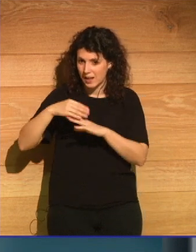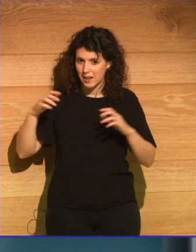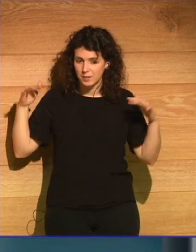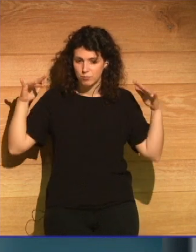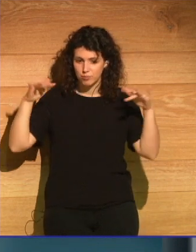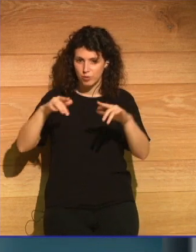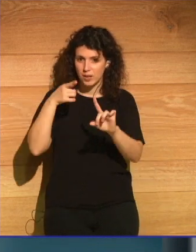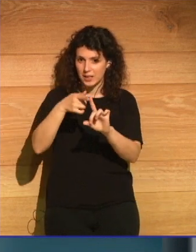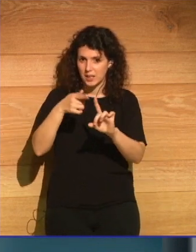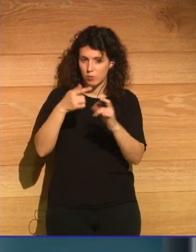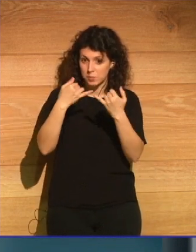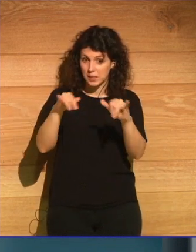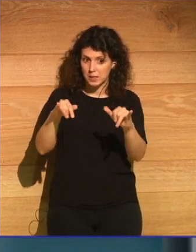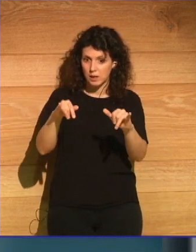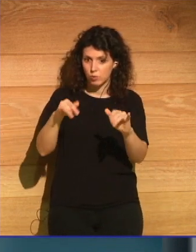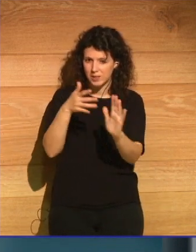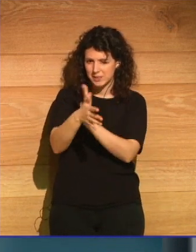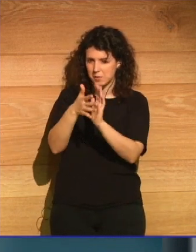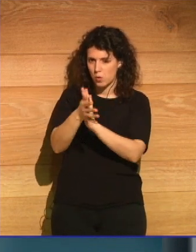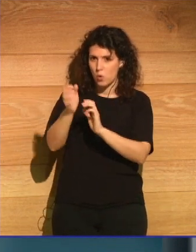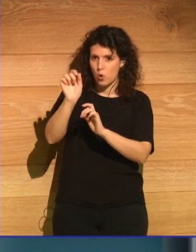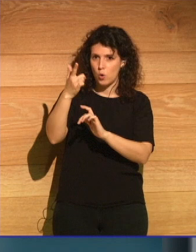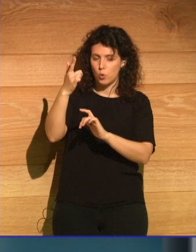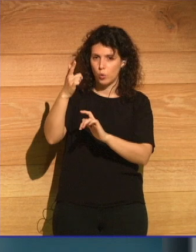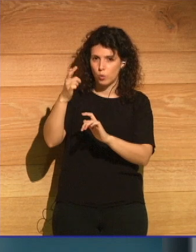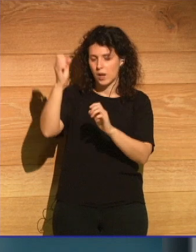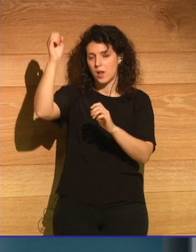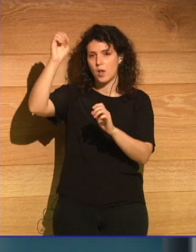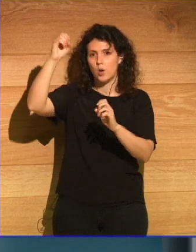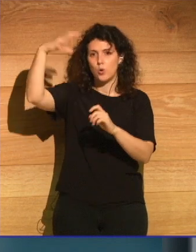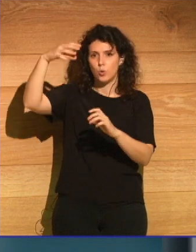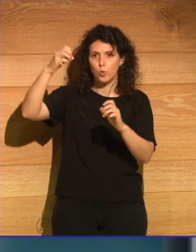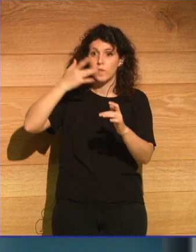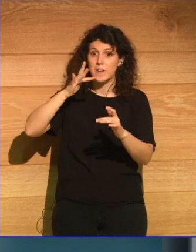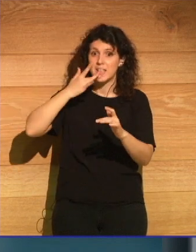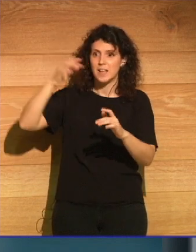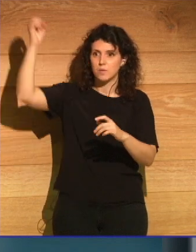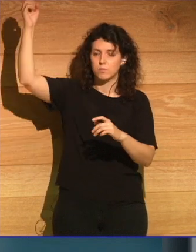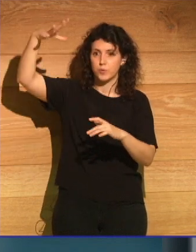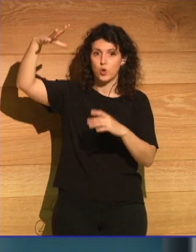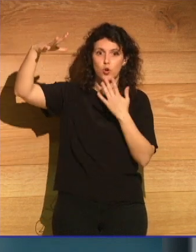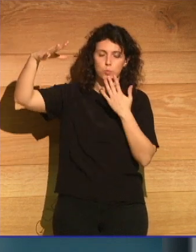espectáculo y describieron una luz brillante en el horizonte como un segundo sol